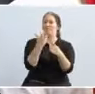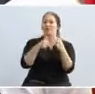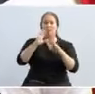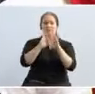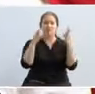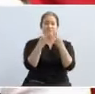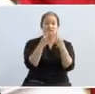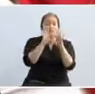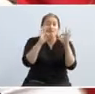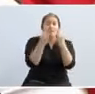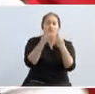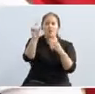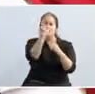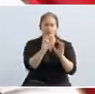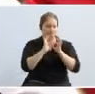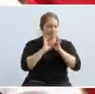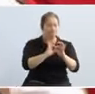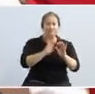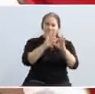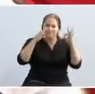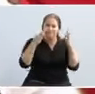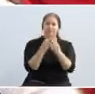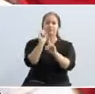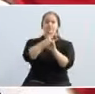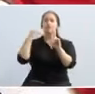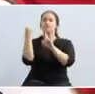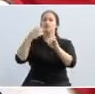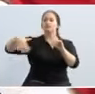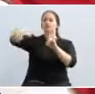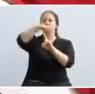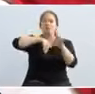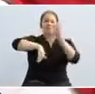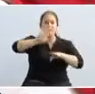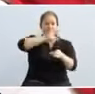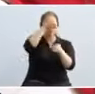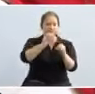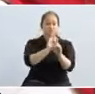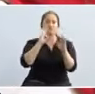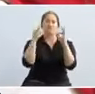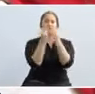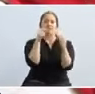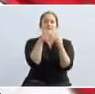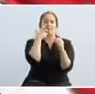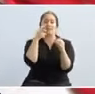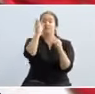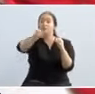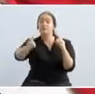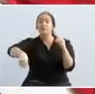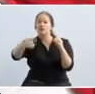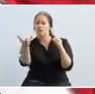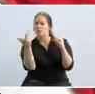la familia natural destaca como una institución sociocultural más importante en la opinión de los entrevistados.